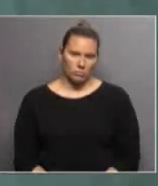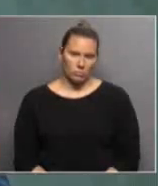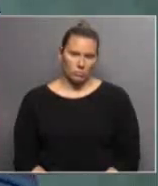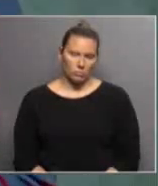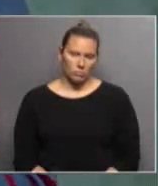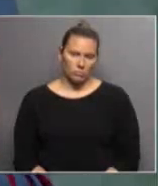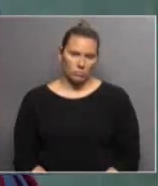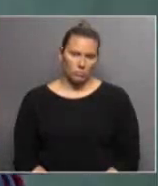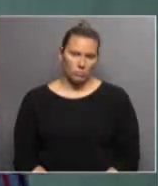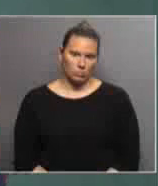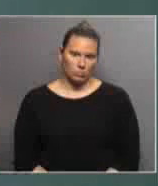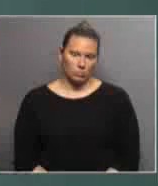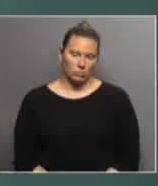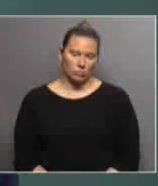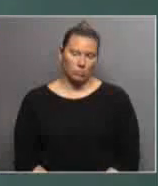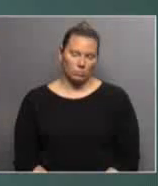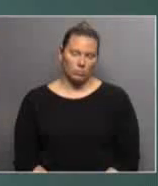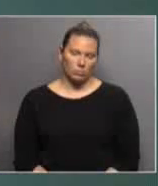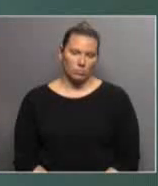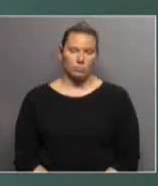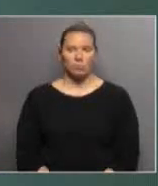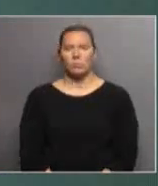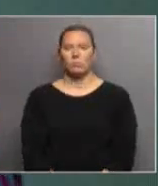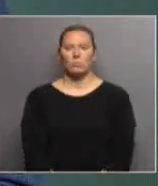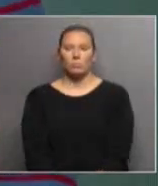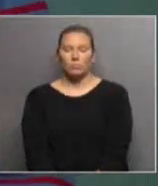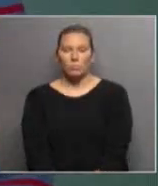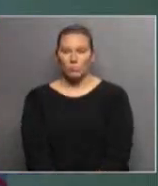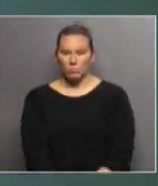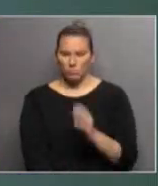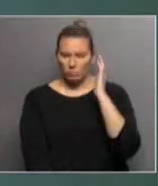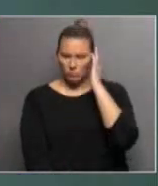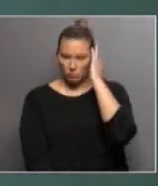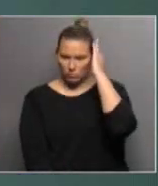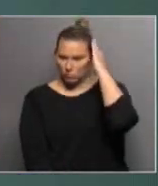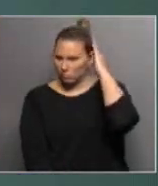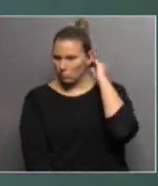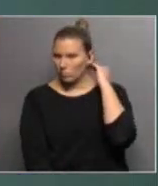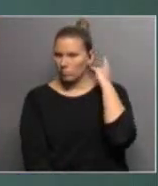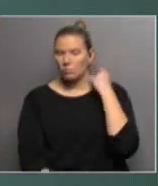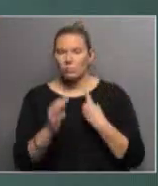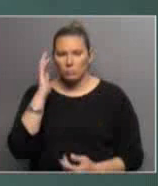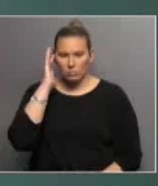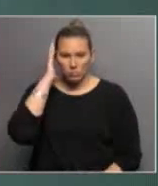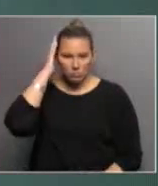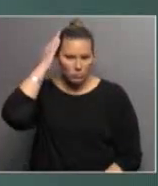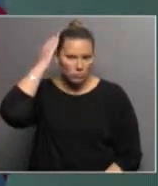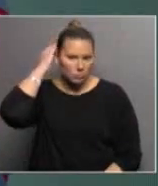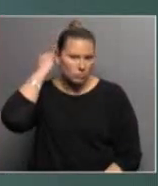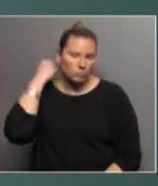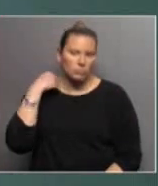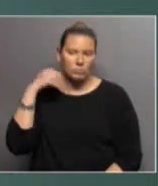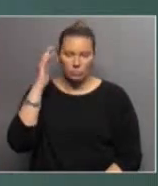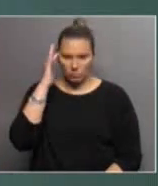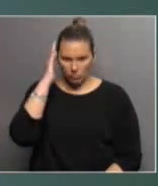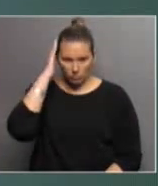porque vivimos dentro una comunidad que habla español y escribe en español, pueden llegar a entender, después pueden estudiar,